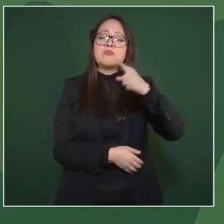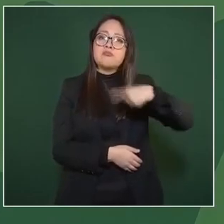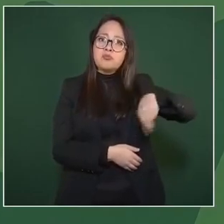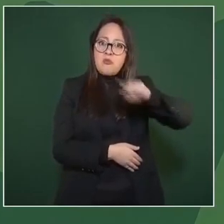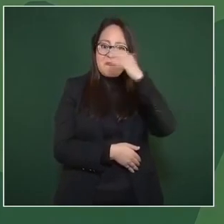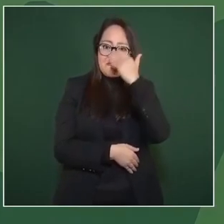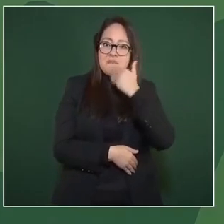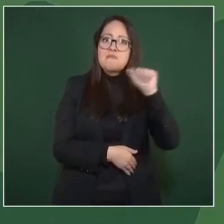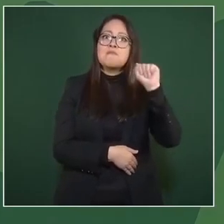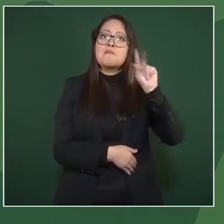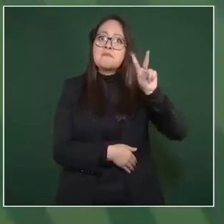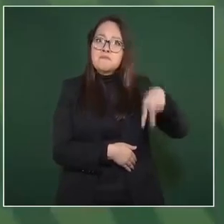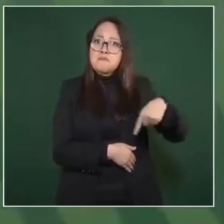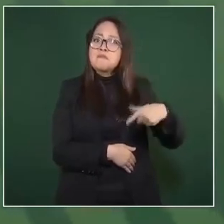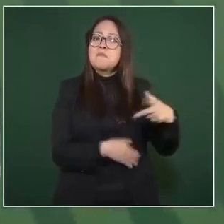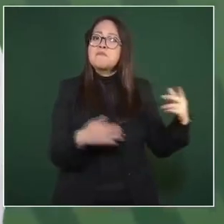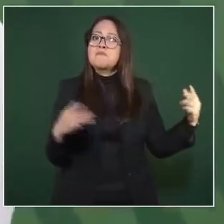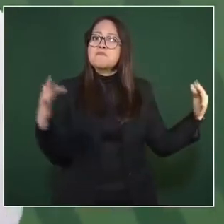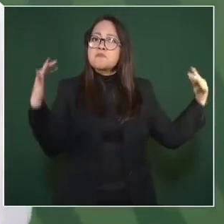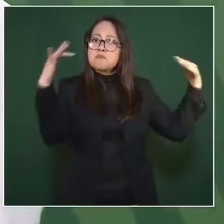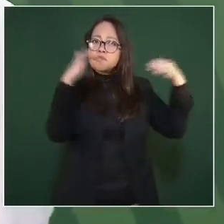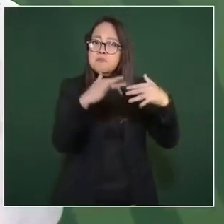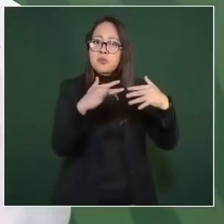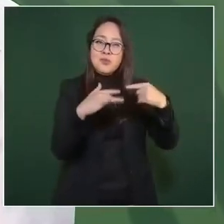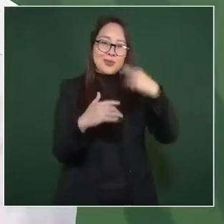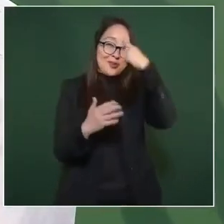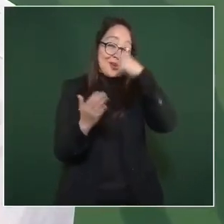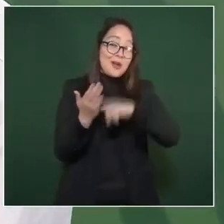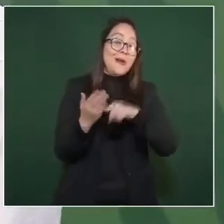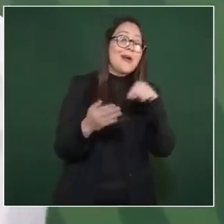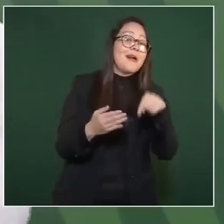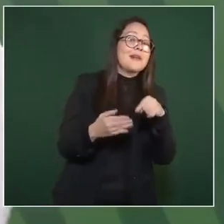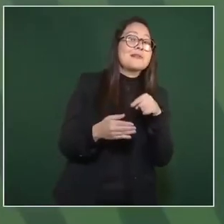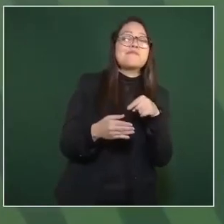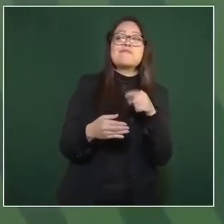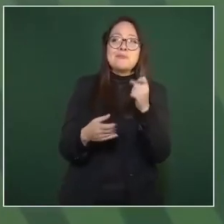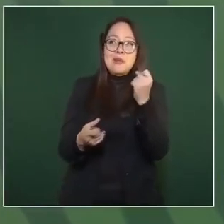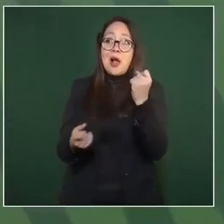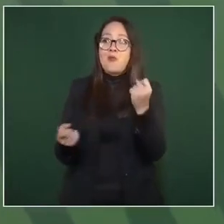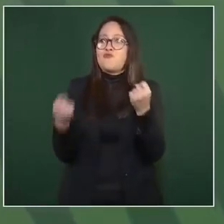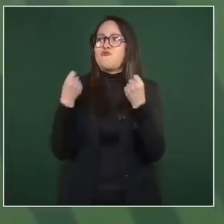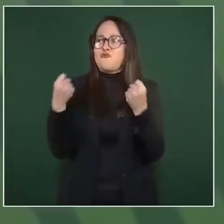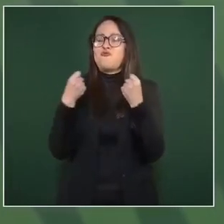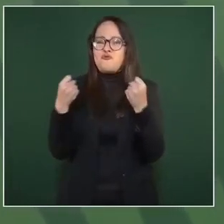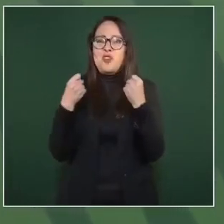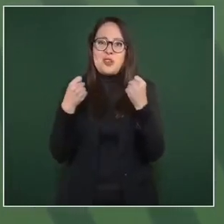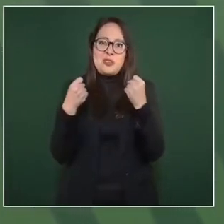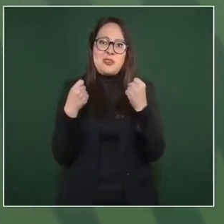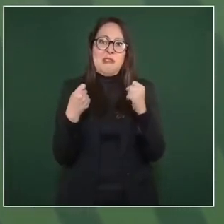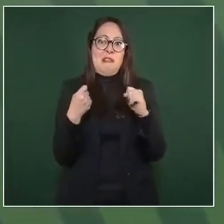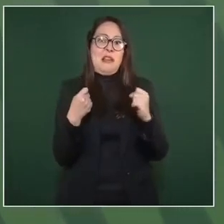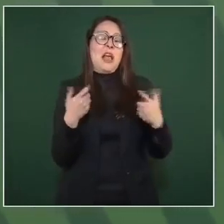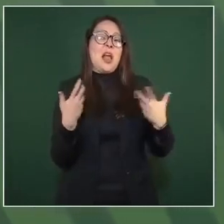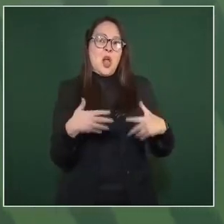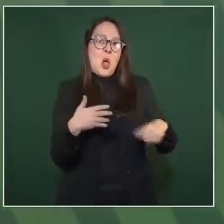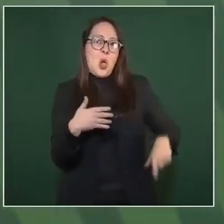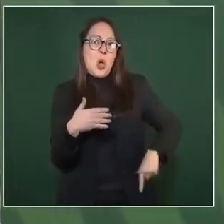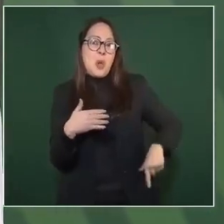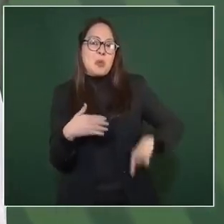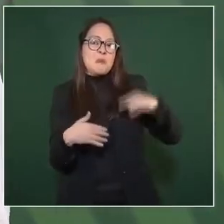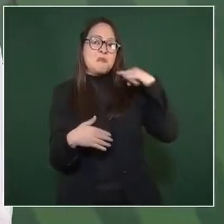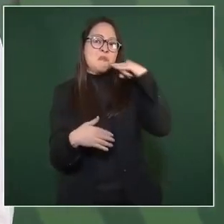yo creo que ultras, ultras derechistas, pero